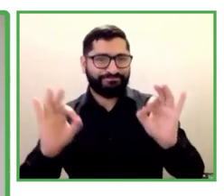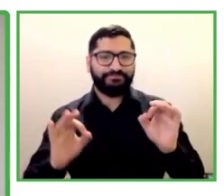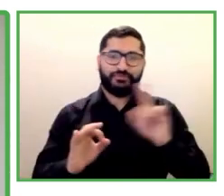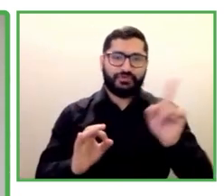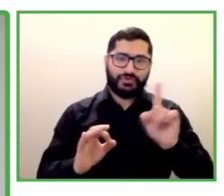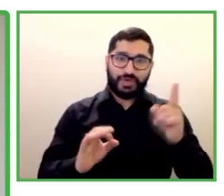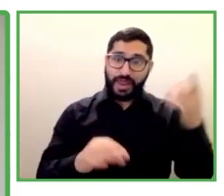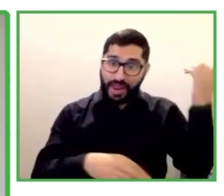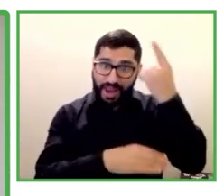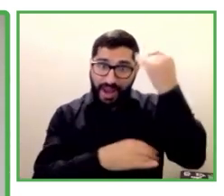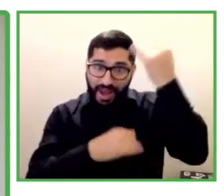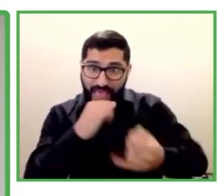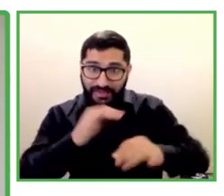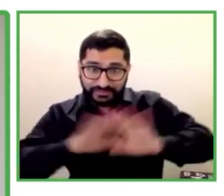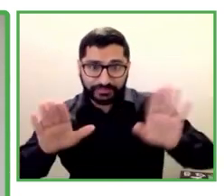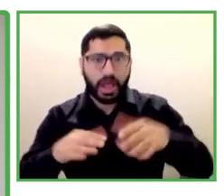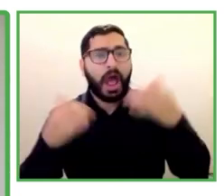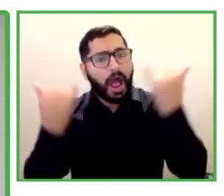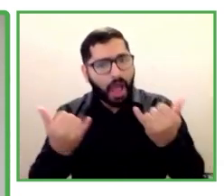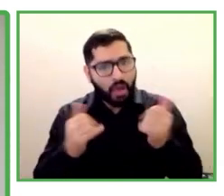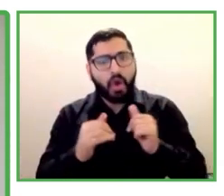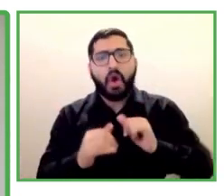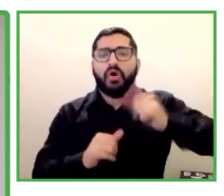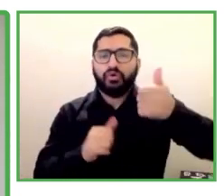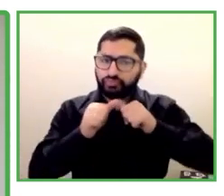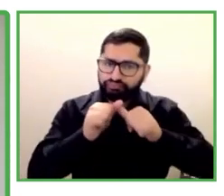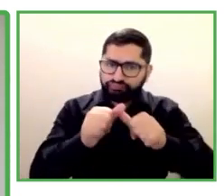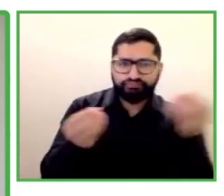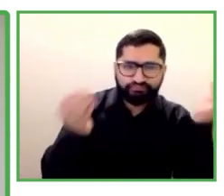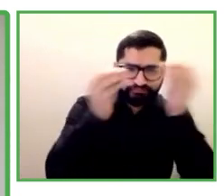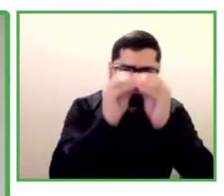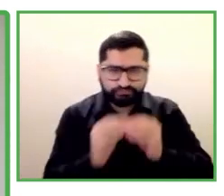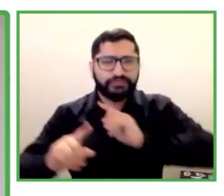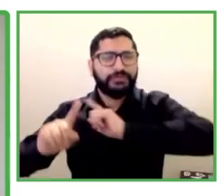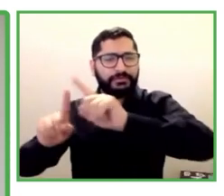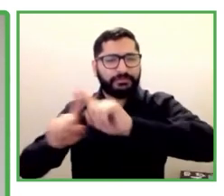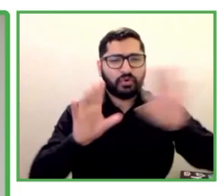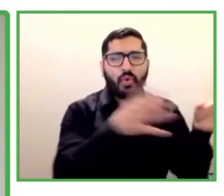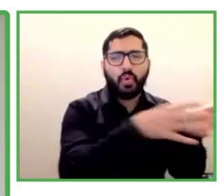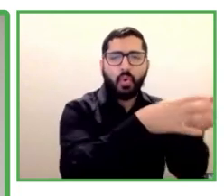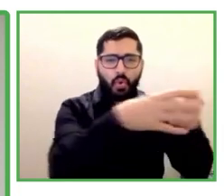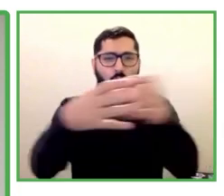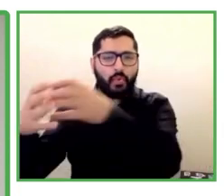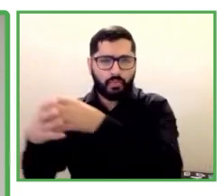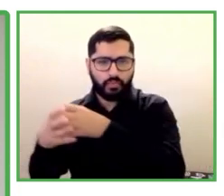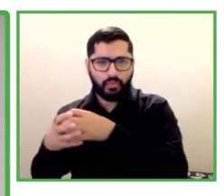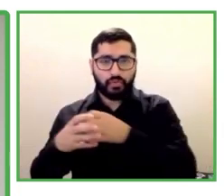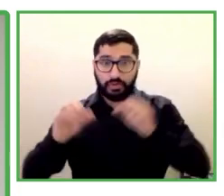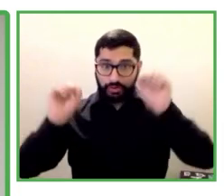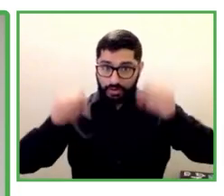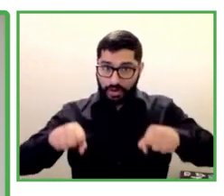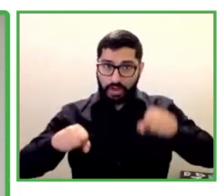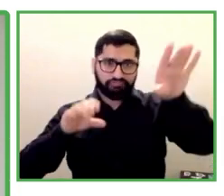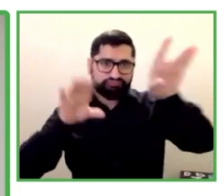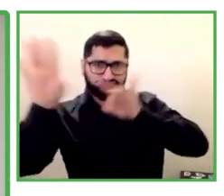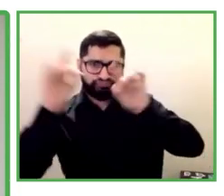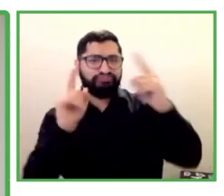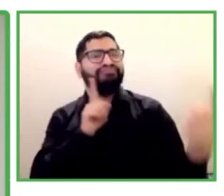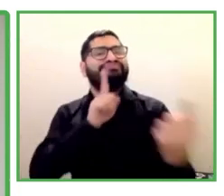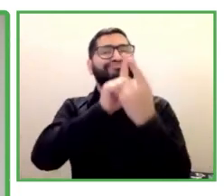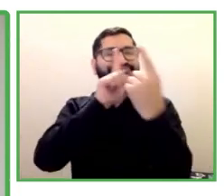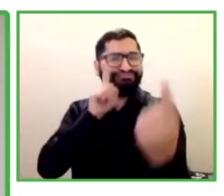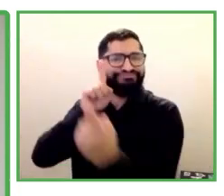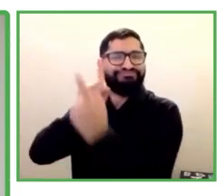hacer diferentes sesiones de grupo donde se pueden encontrar y pueden ver a cada uno de los proyectos de forma individual para una